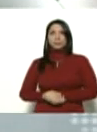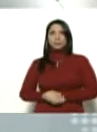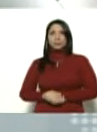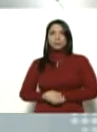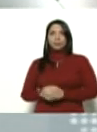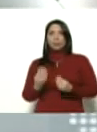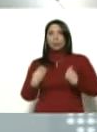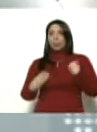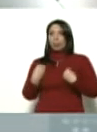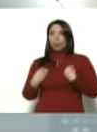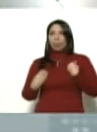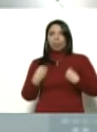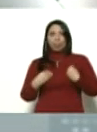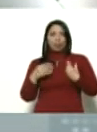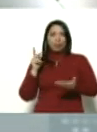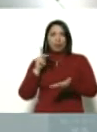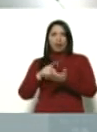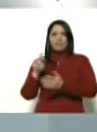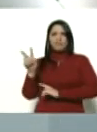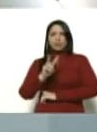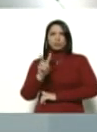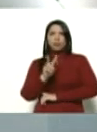desesperados por llegar a Venezuela.